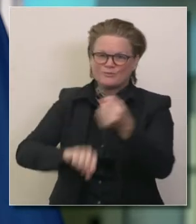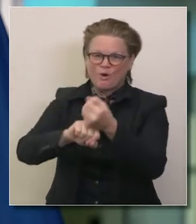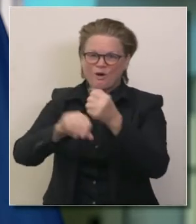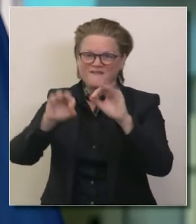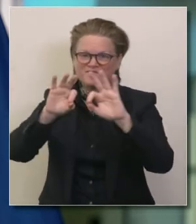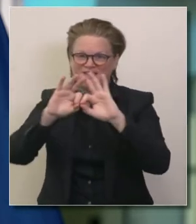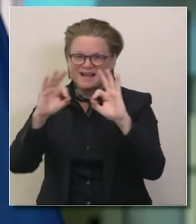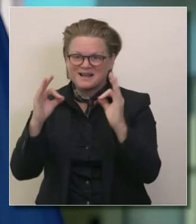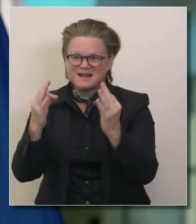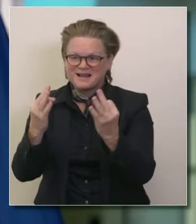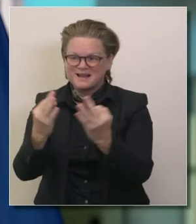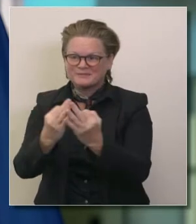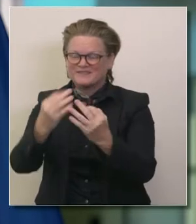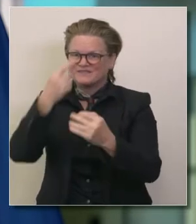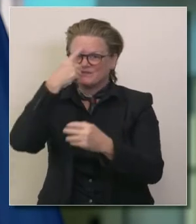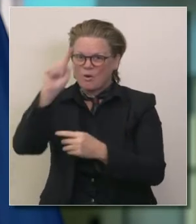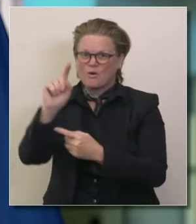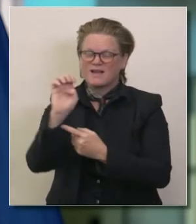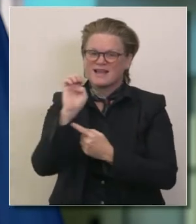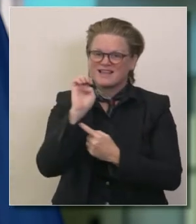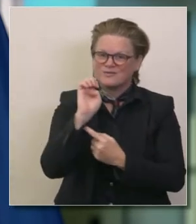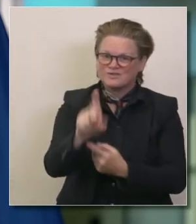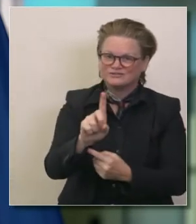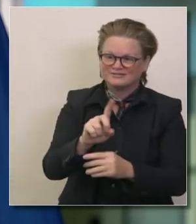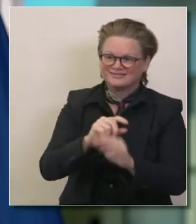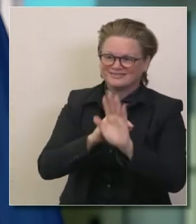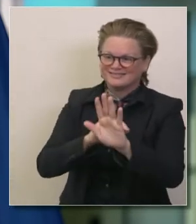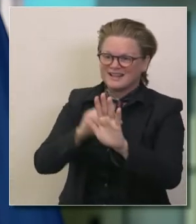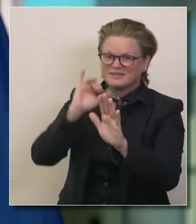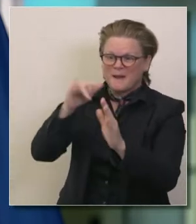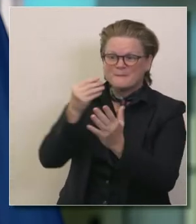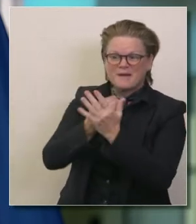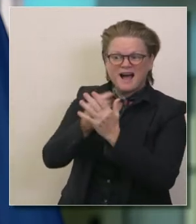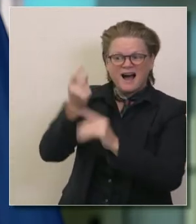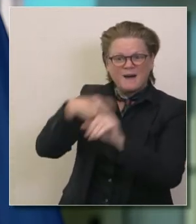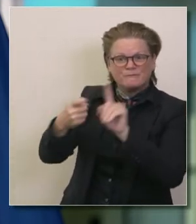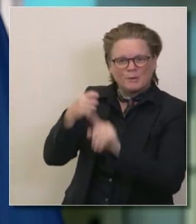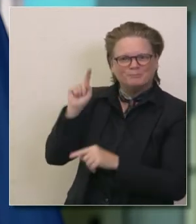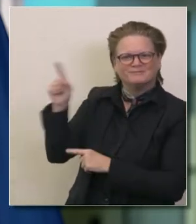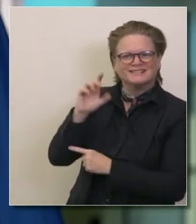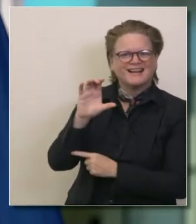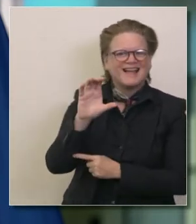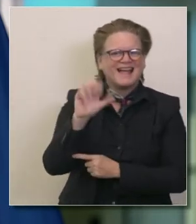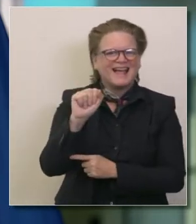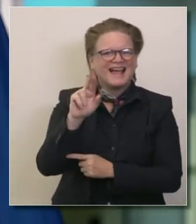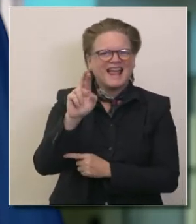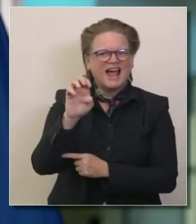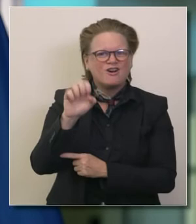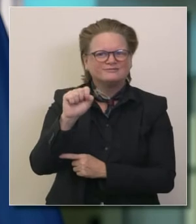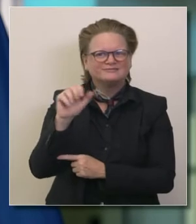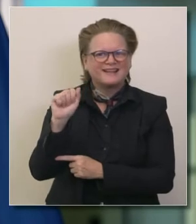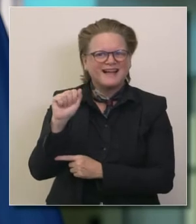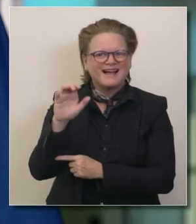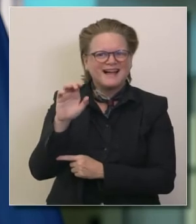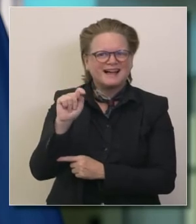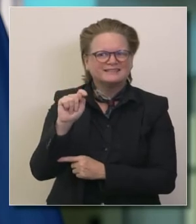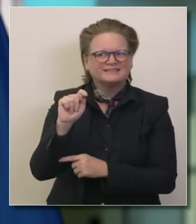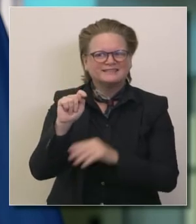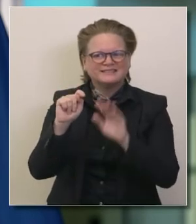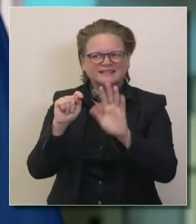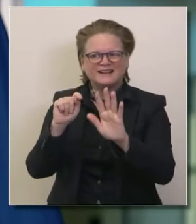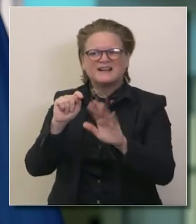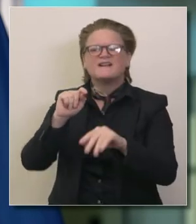CARES dinero que podía haberse gastado en cualquier categoría y trabajamos con la legislatura para basar 5